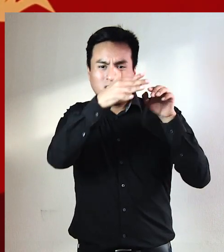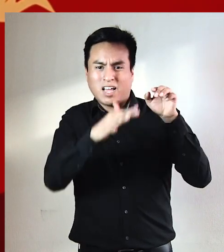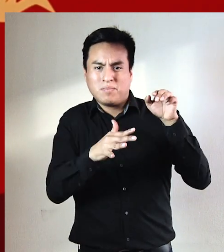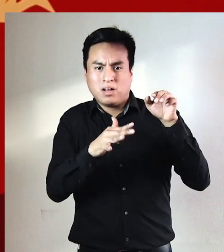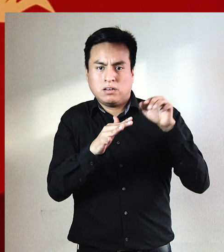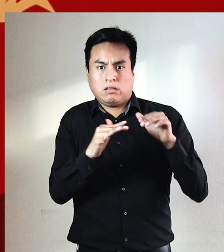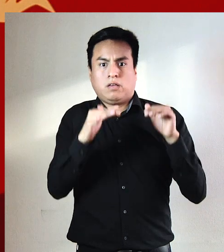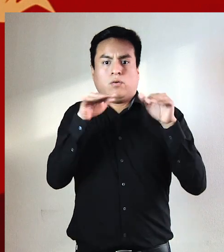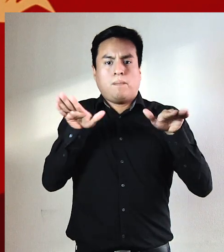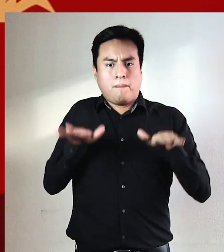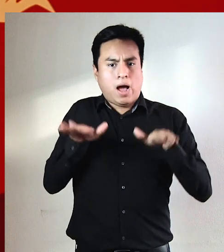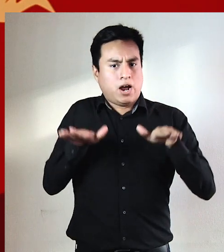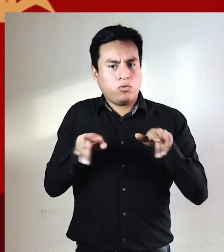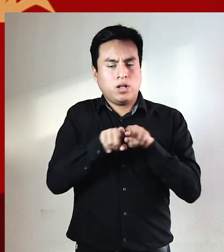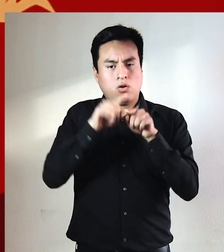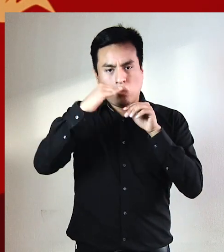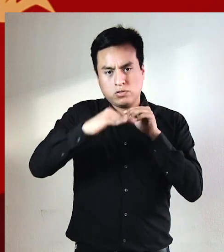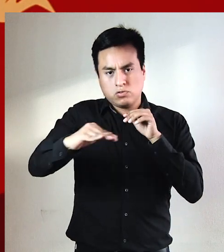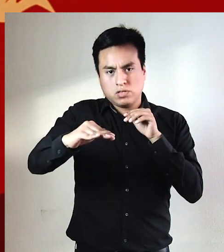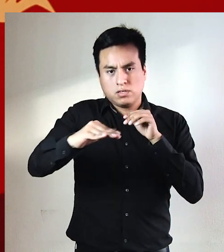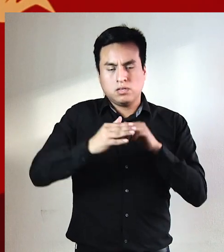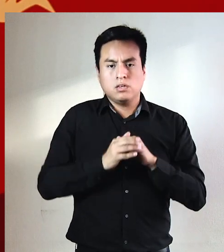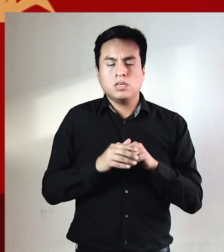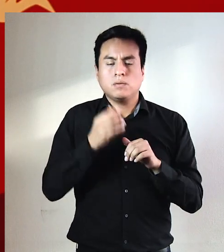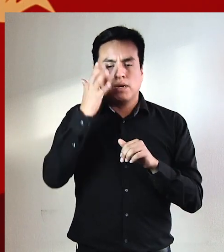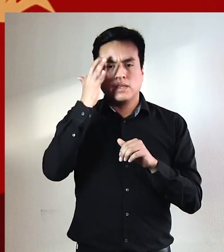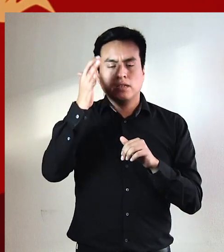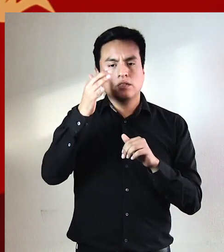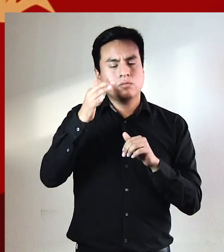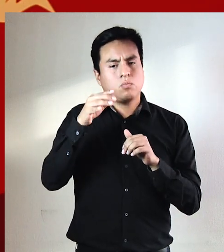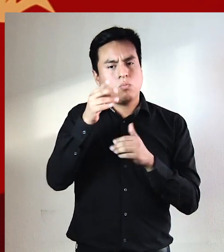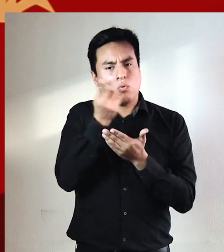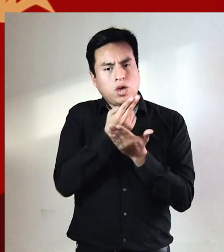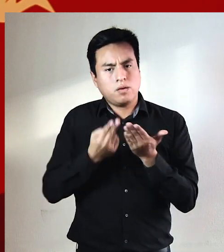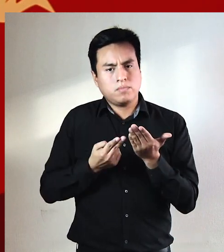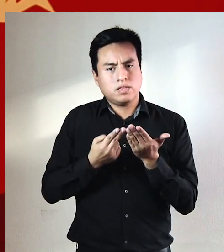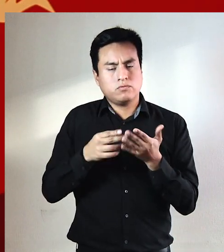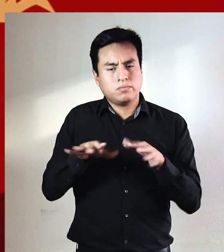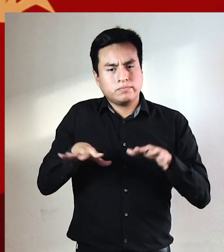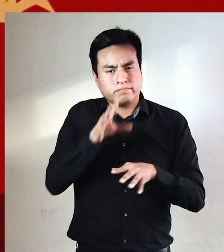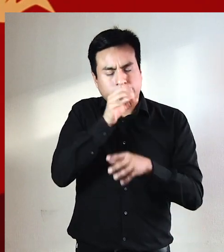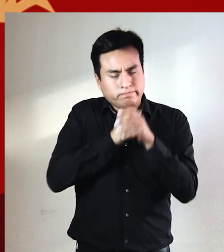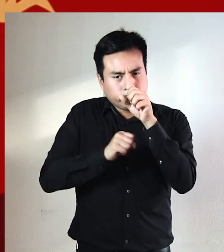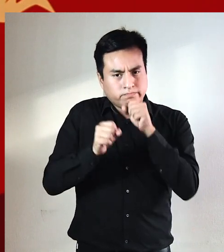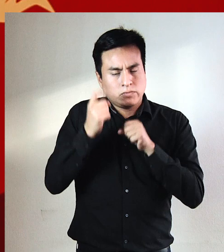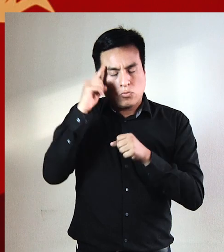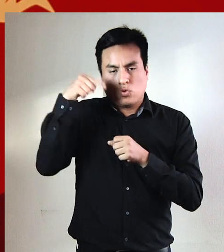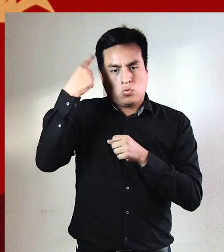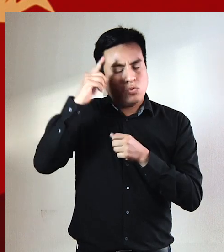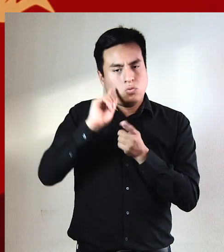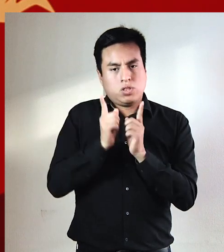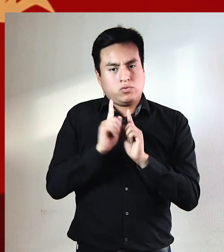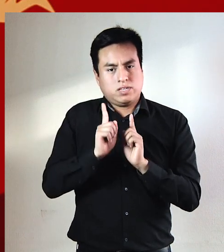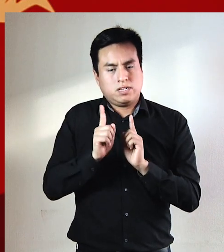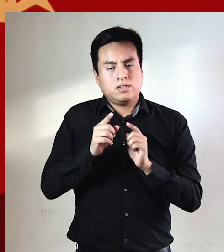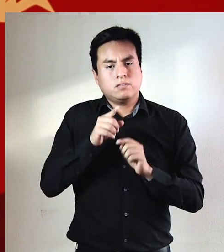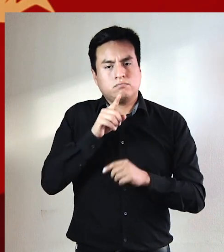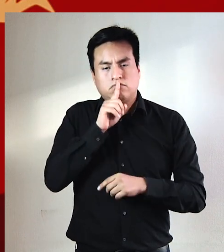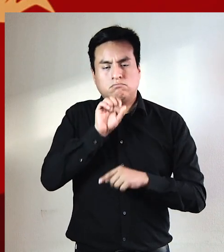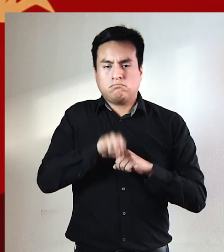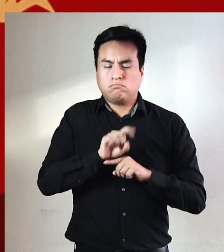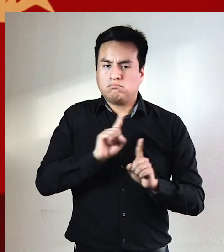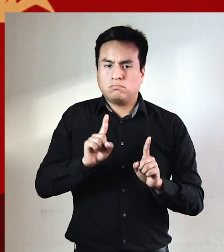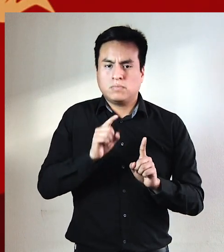desierto ataca más eleva como un pájaro sobre el horizonte imaginar esos poemas fue mi forma de resistir de no enloquecer de no